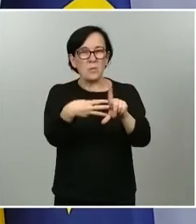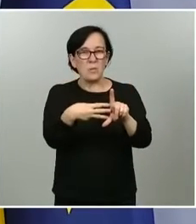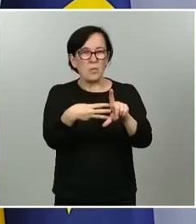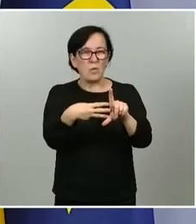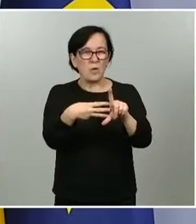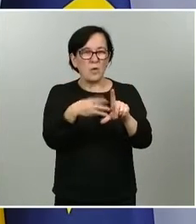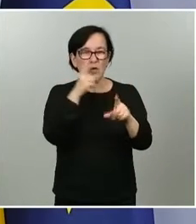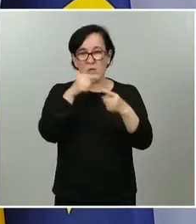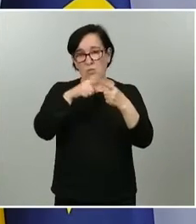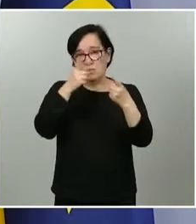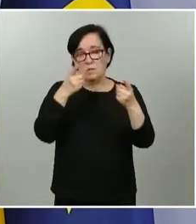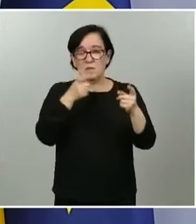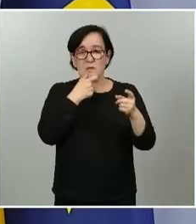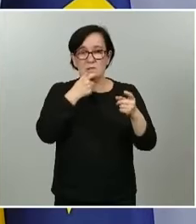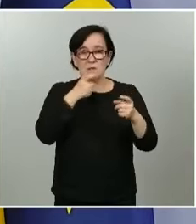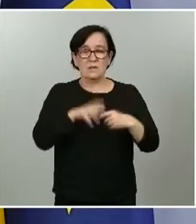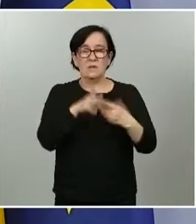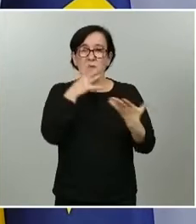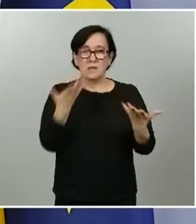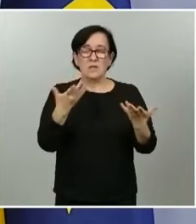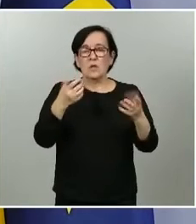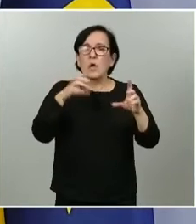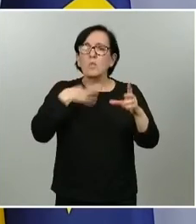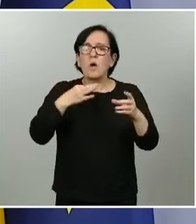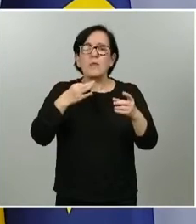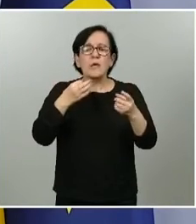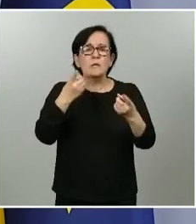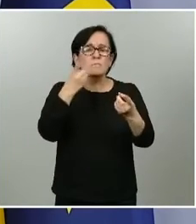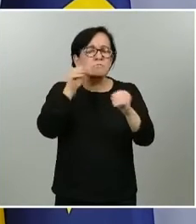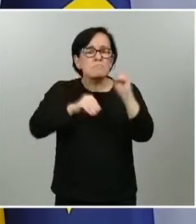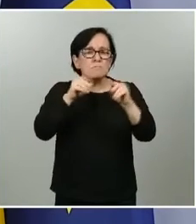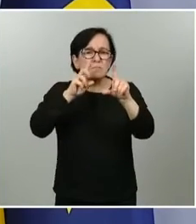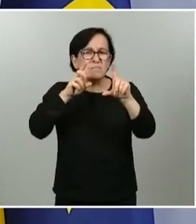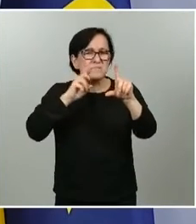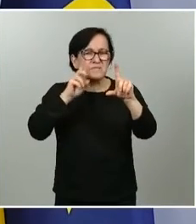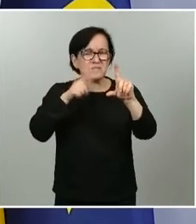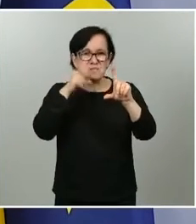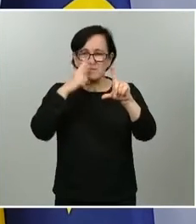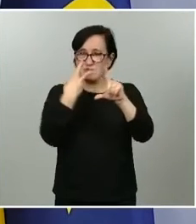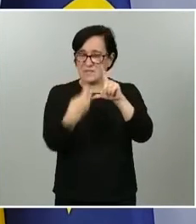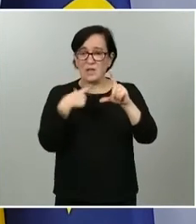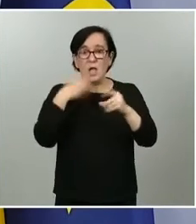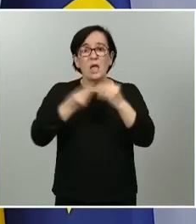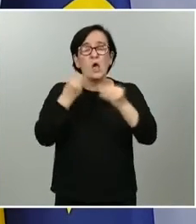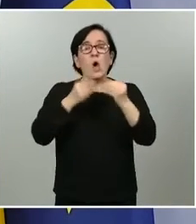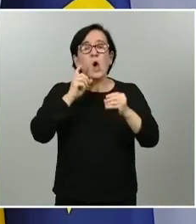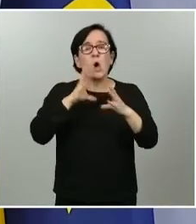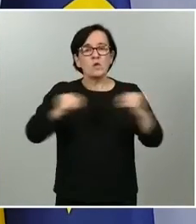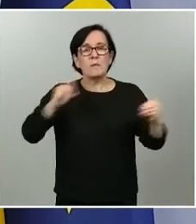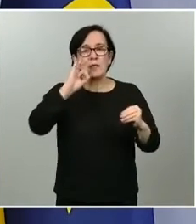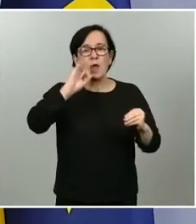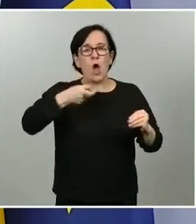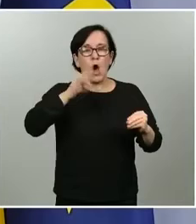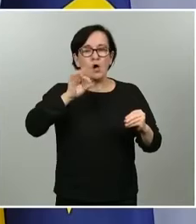to Meter que ustedes pueden consultar igual que los datos los rankings que elabora por ejemplo la universidad de Oxford provienen del portal